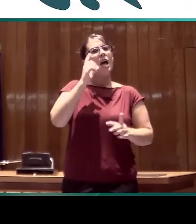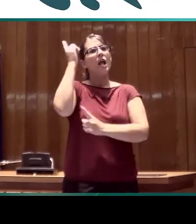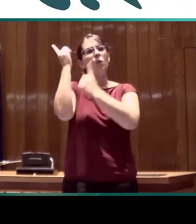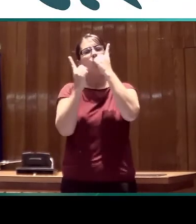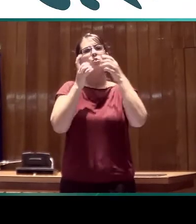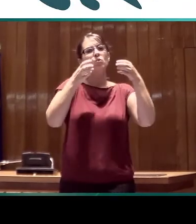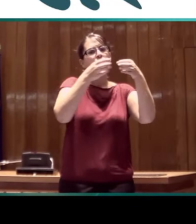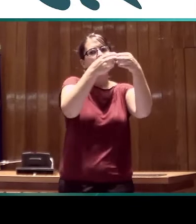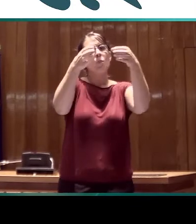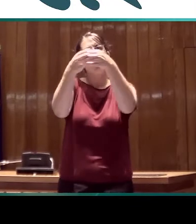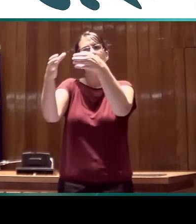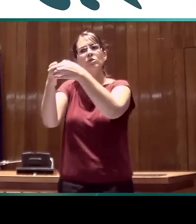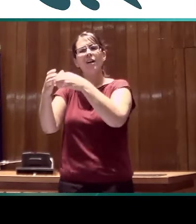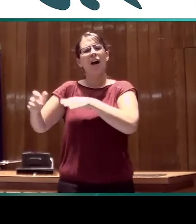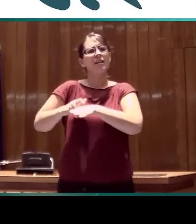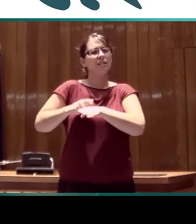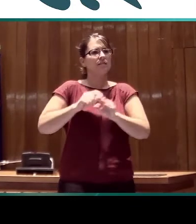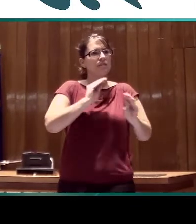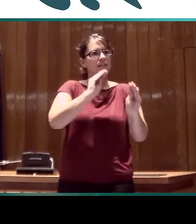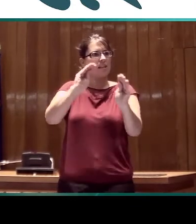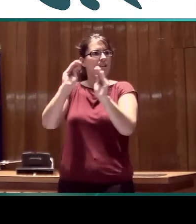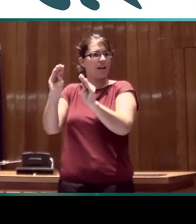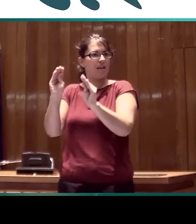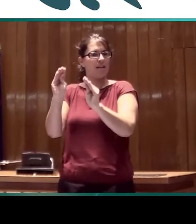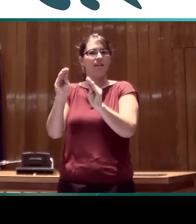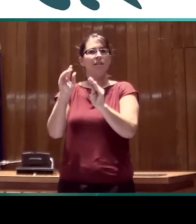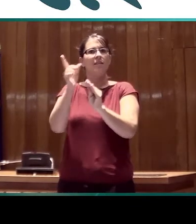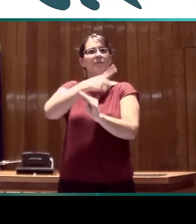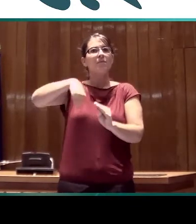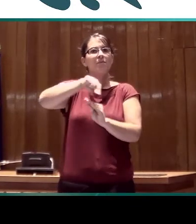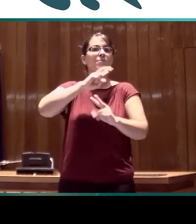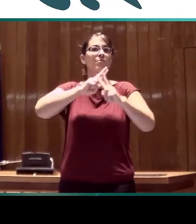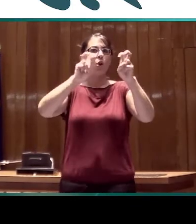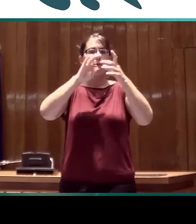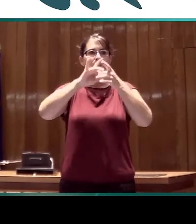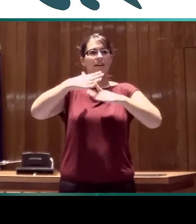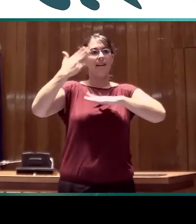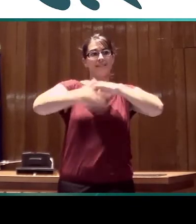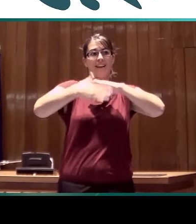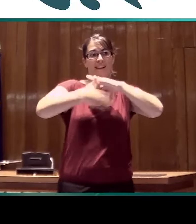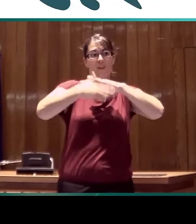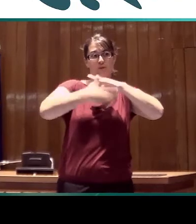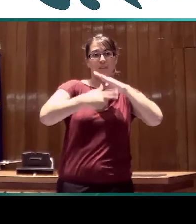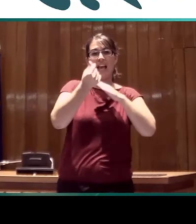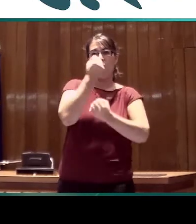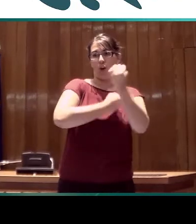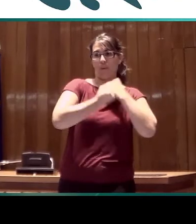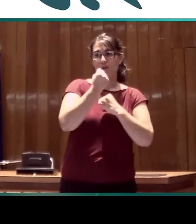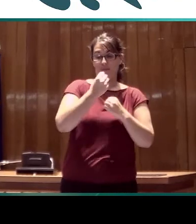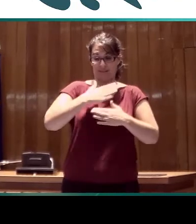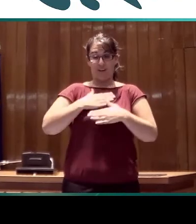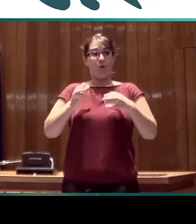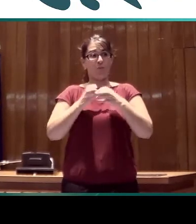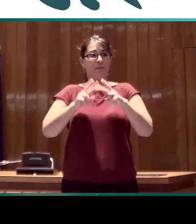una característica y era el ser económicamente restringidos. Bueno, pues esa es una de las características principales de nuestro grupo de